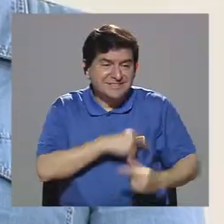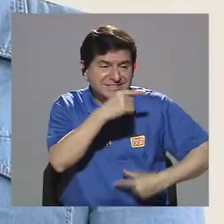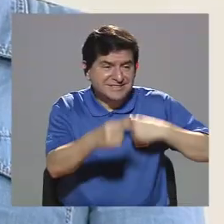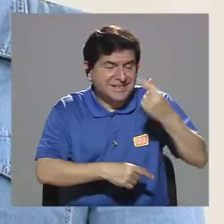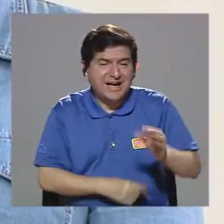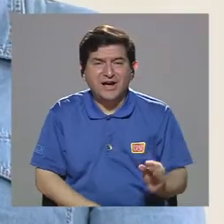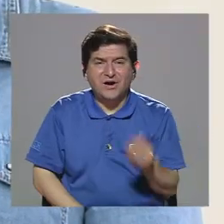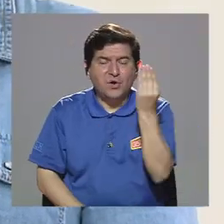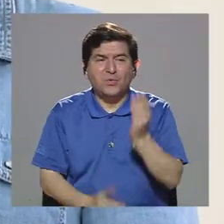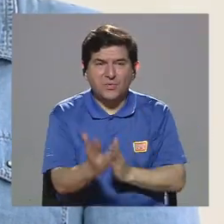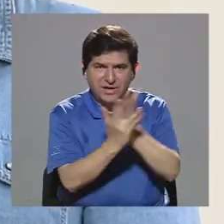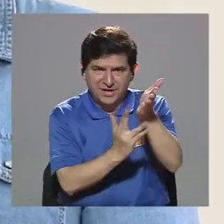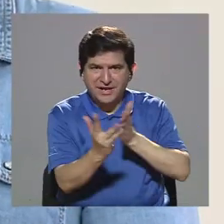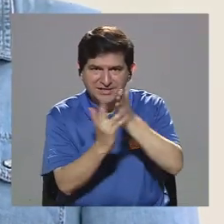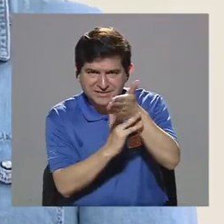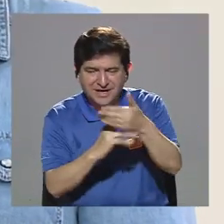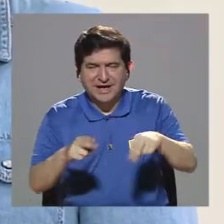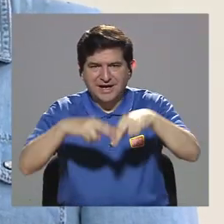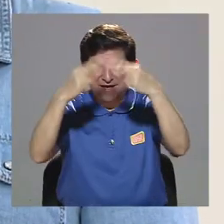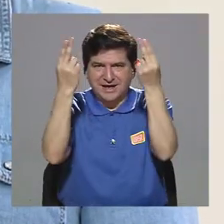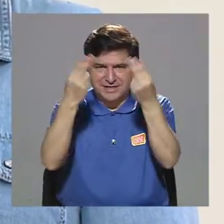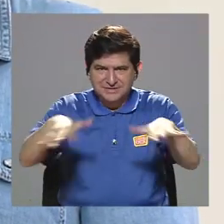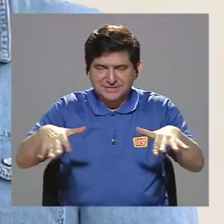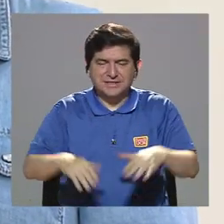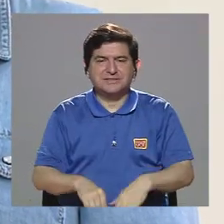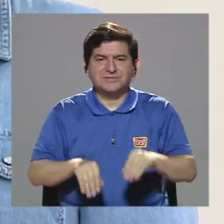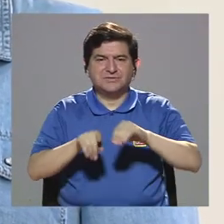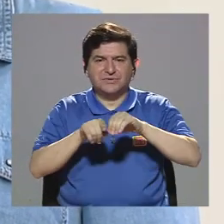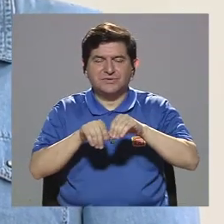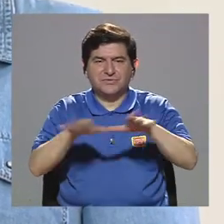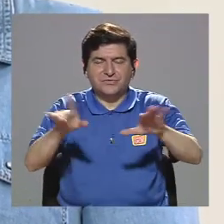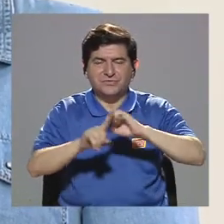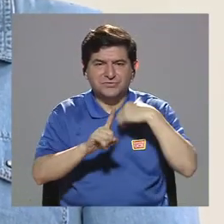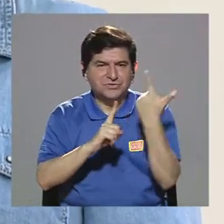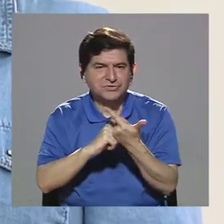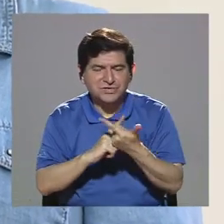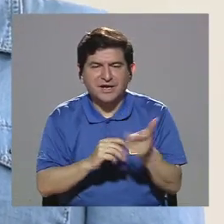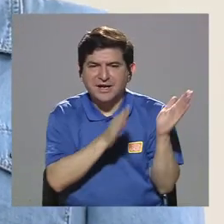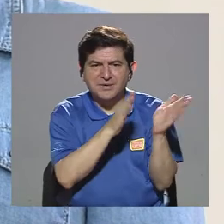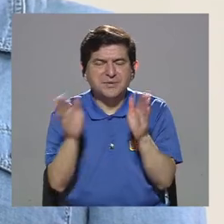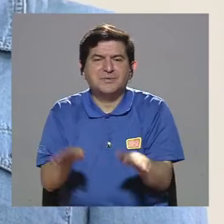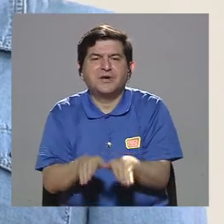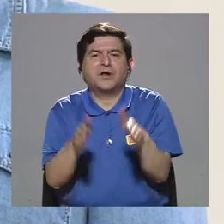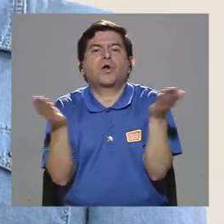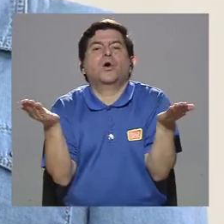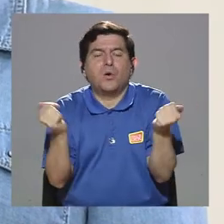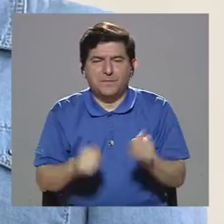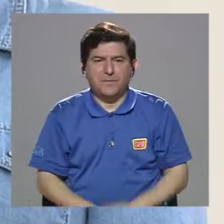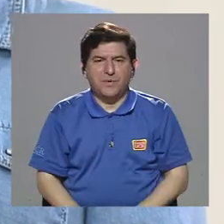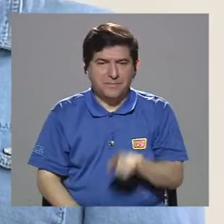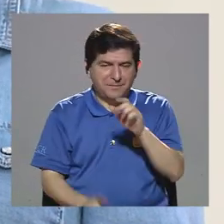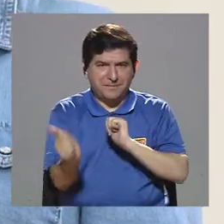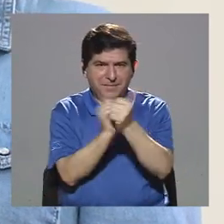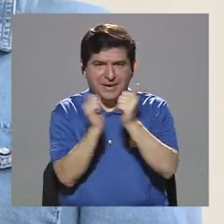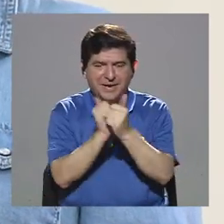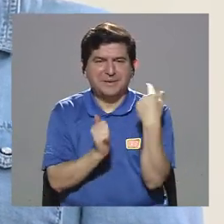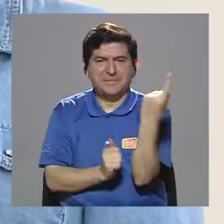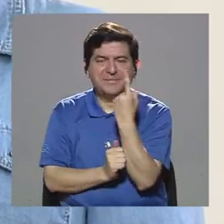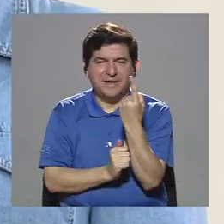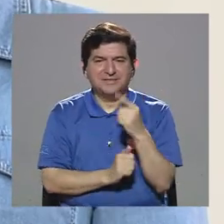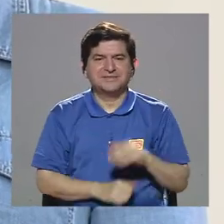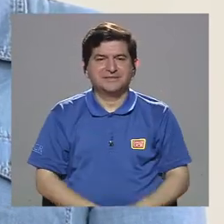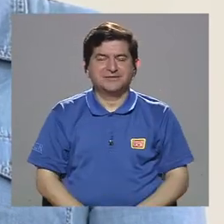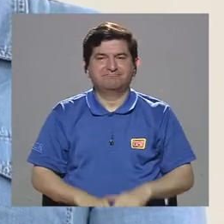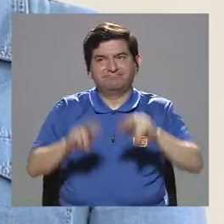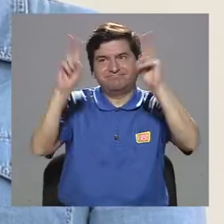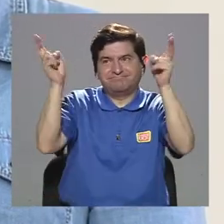jóvenes están teniendo acceso a internet y a las redes sociales ¿cómo prepararles? ¿cómo prepararles a cruzar solas la calle? o